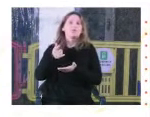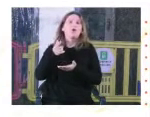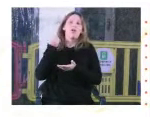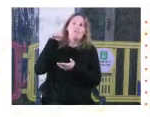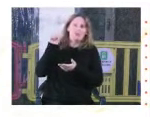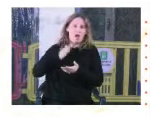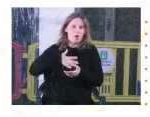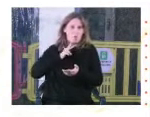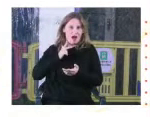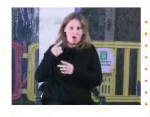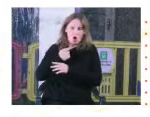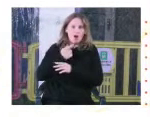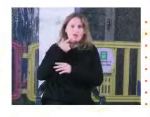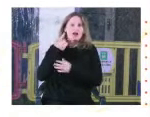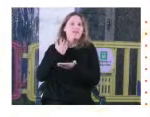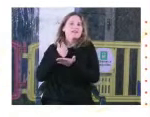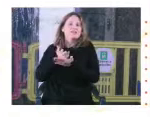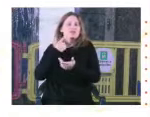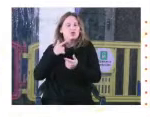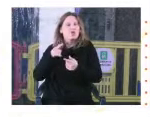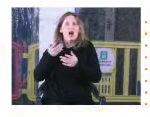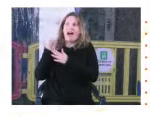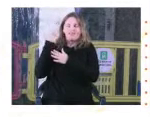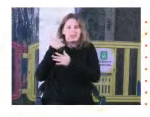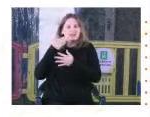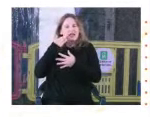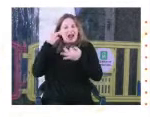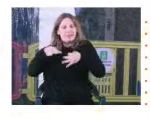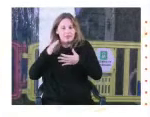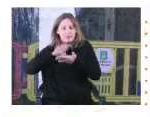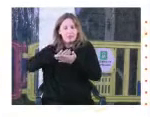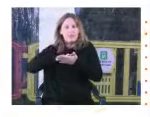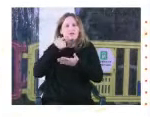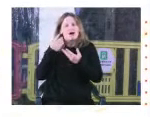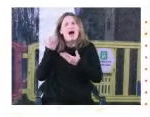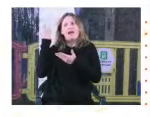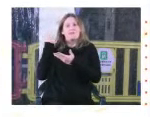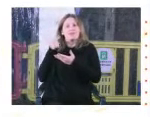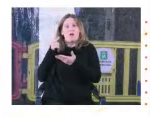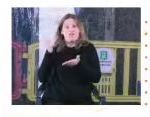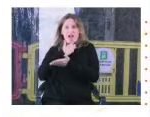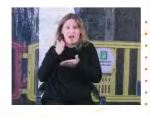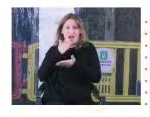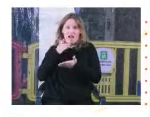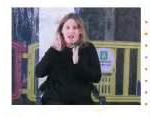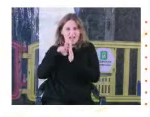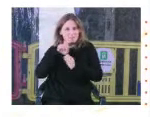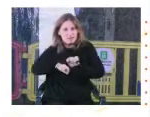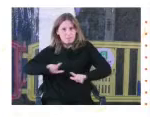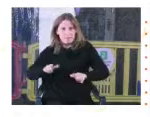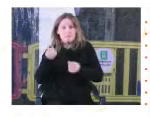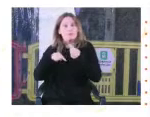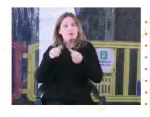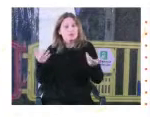además hay que decirlo con todas las garantías del proceso que en otros momentos muchos compañeros y compañeras no tuvieron. Y bueno, y por eso es